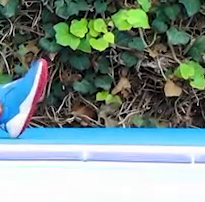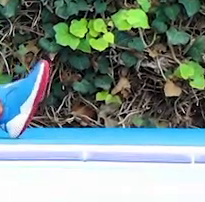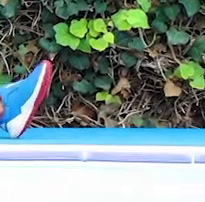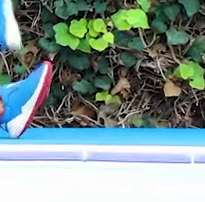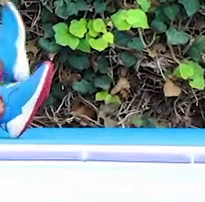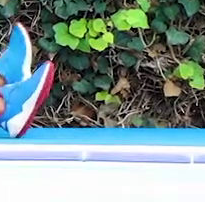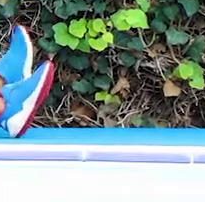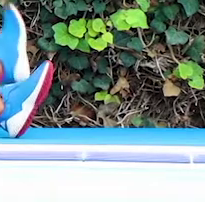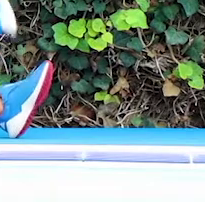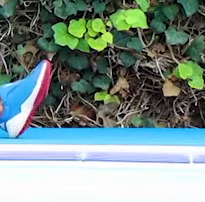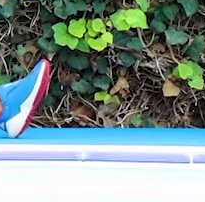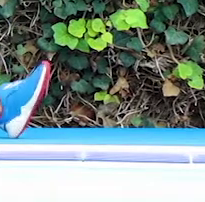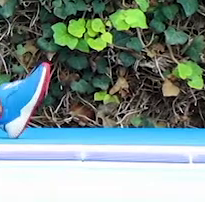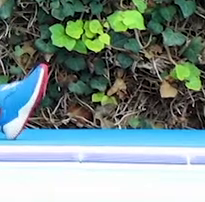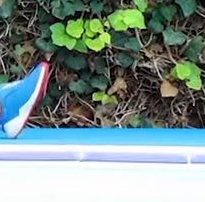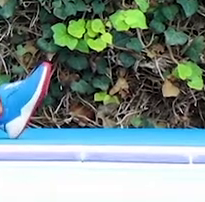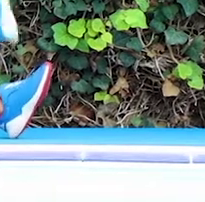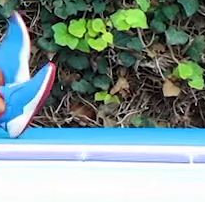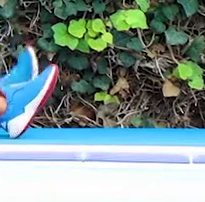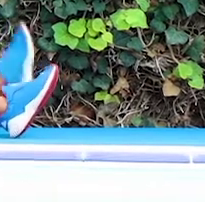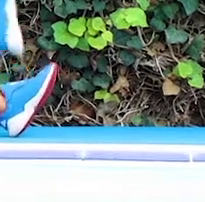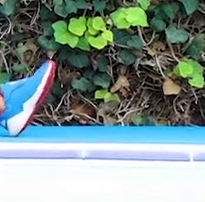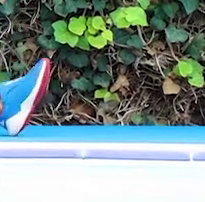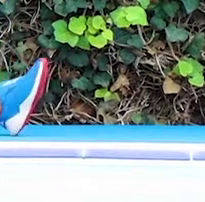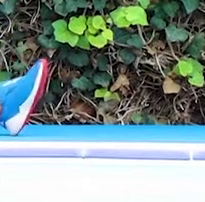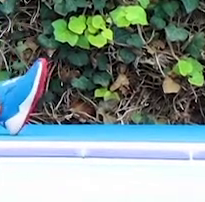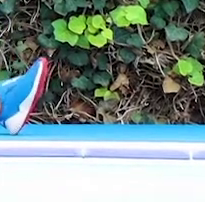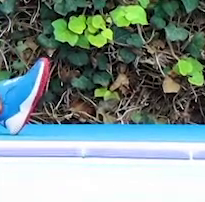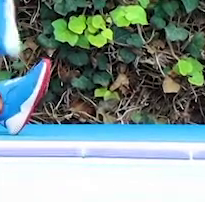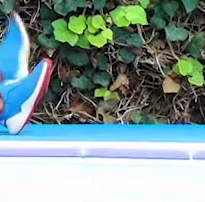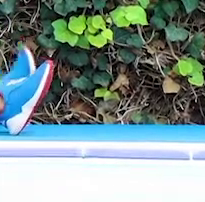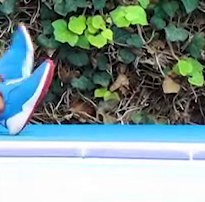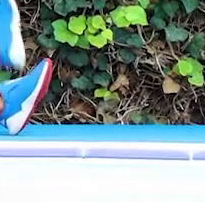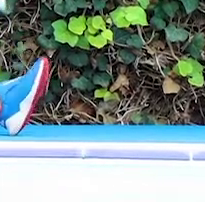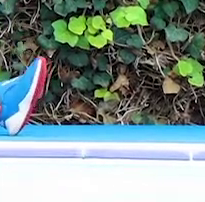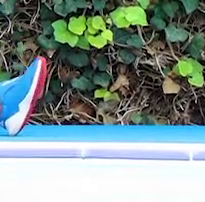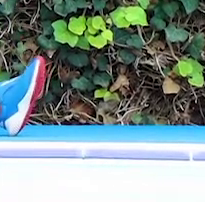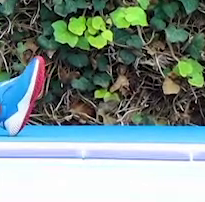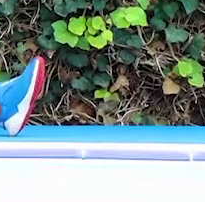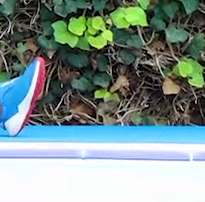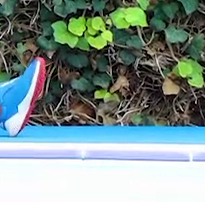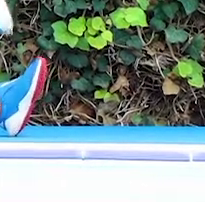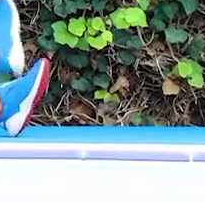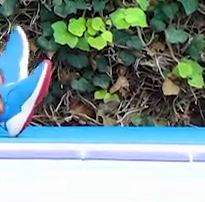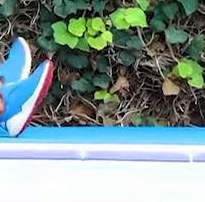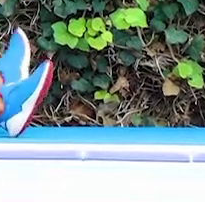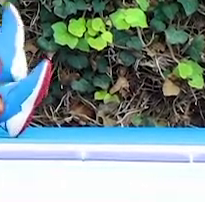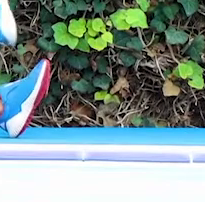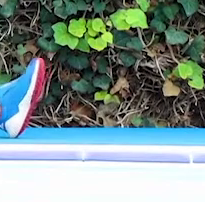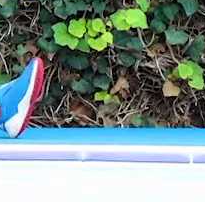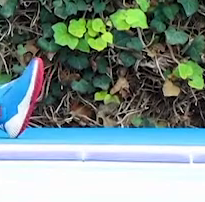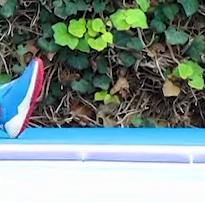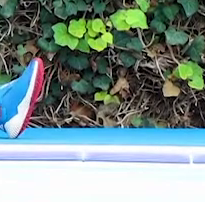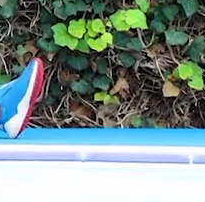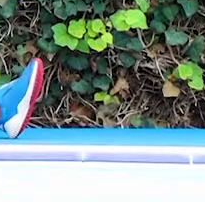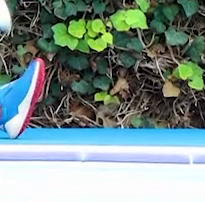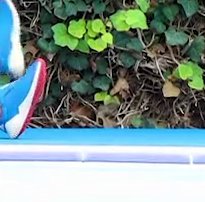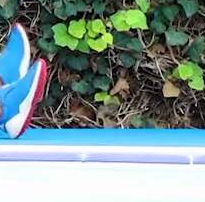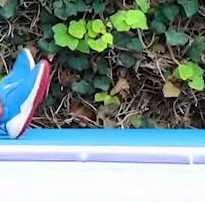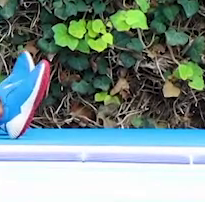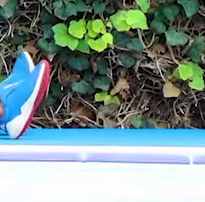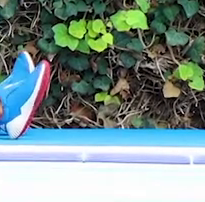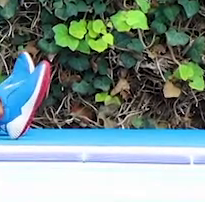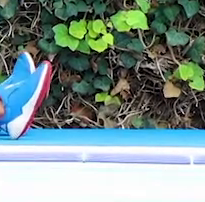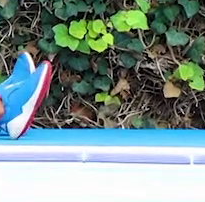sin que toque el suelo. Muy bien. Estira muy bien. Sin que toque el suelo. Perfecto. Una más.